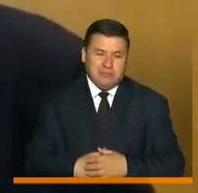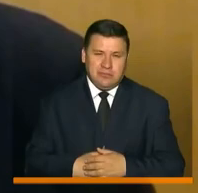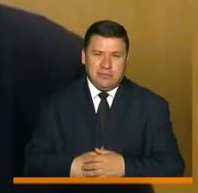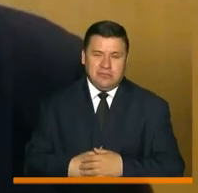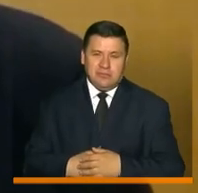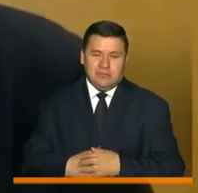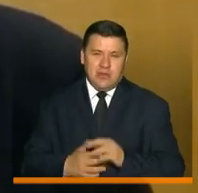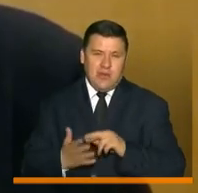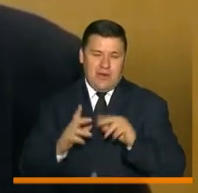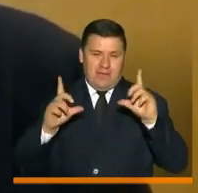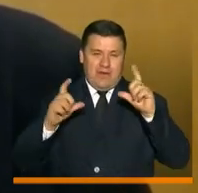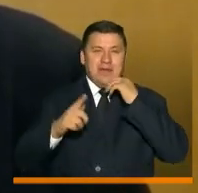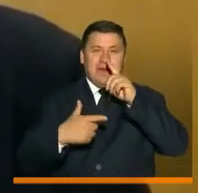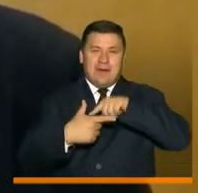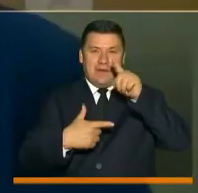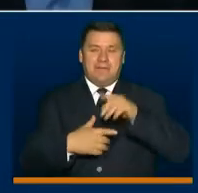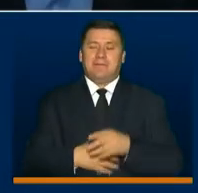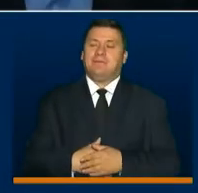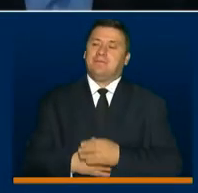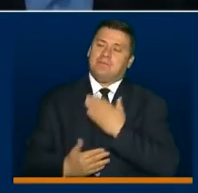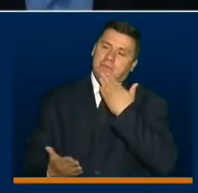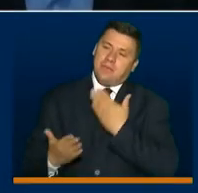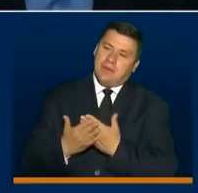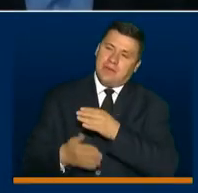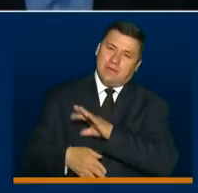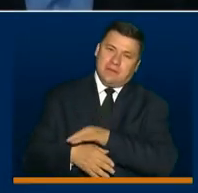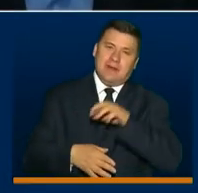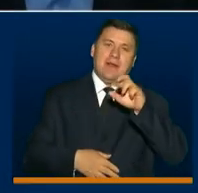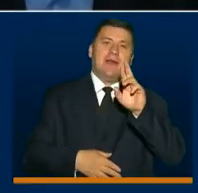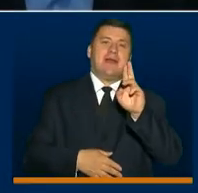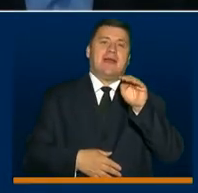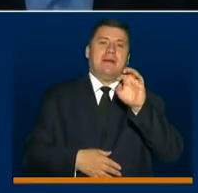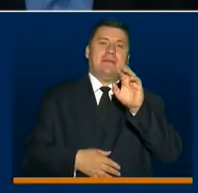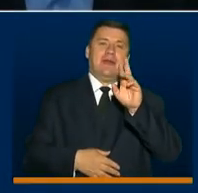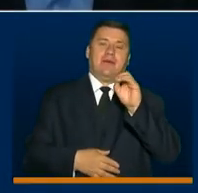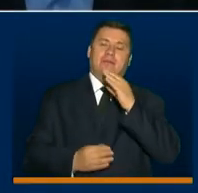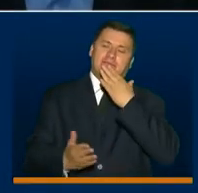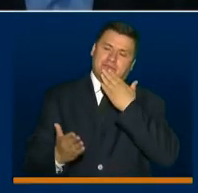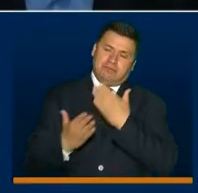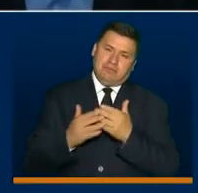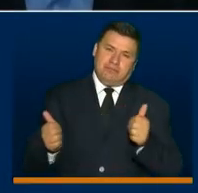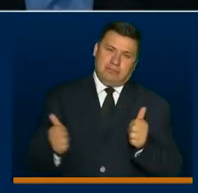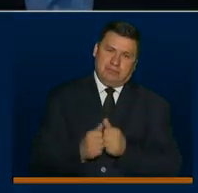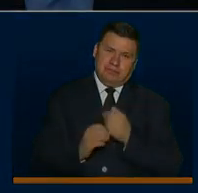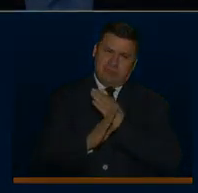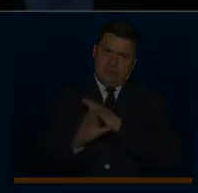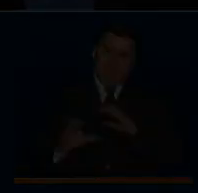foto estadística. Muchas gracias, doctor Ramiro. Yo le agradezco una vez más que esté con nosotros en Prevención y Acción.